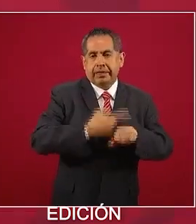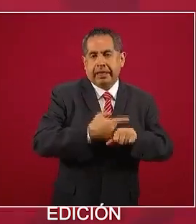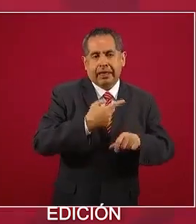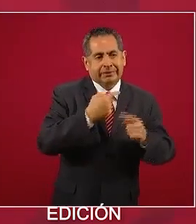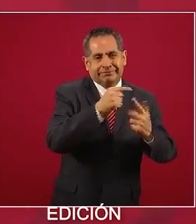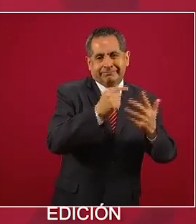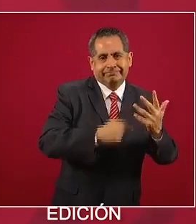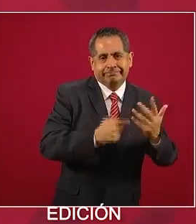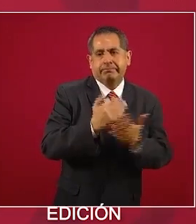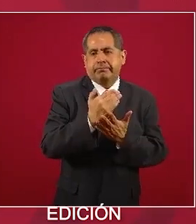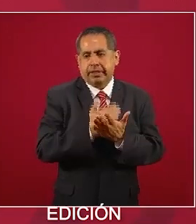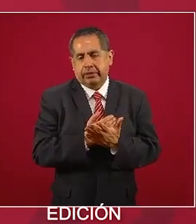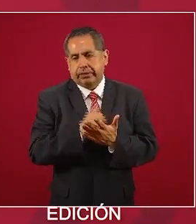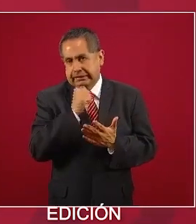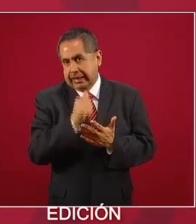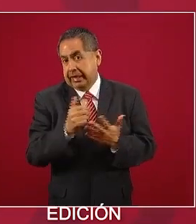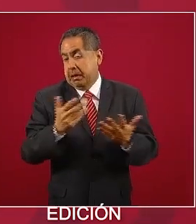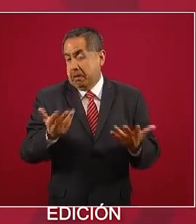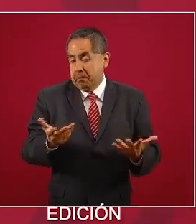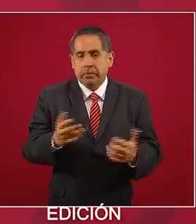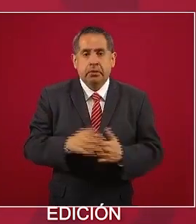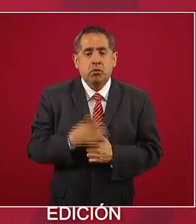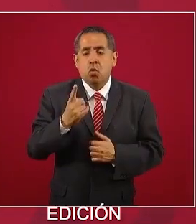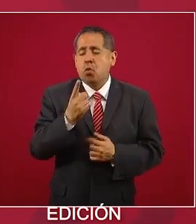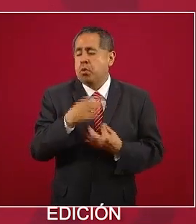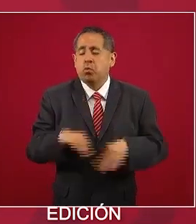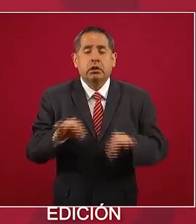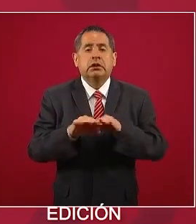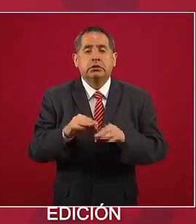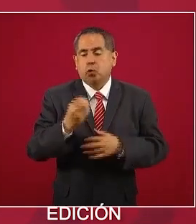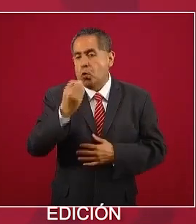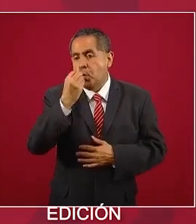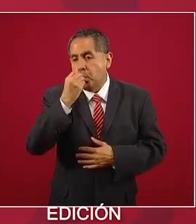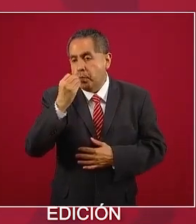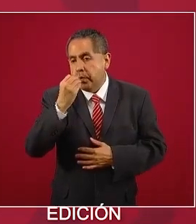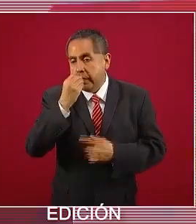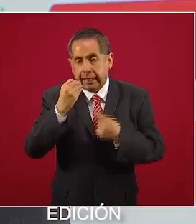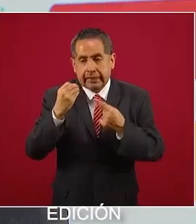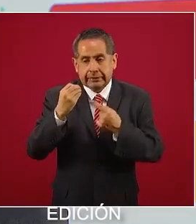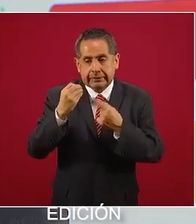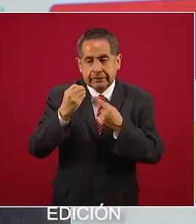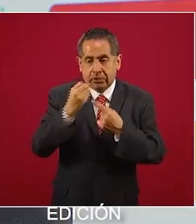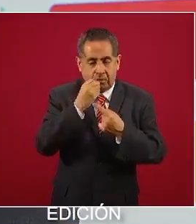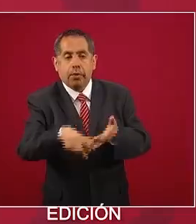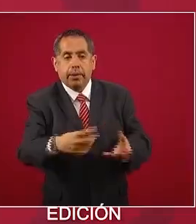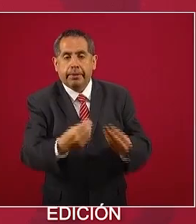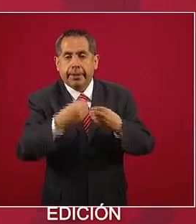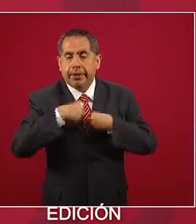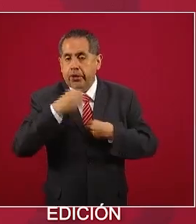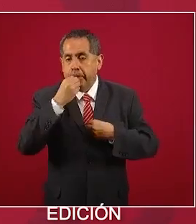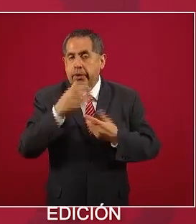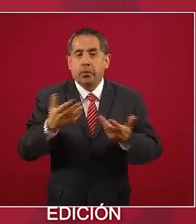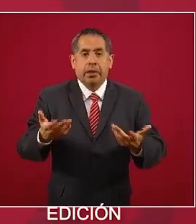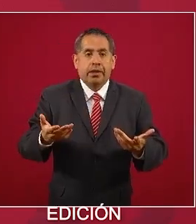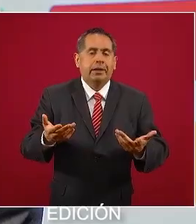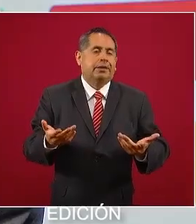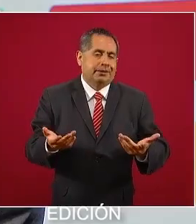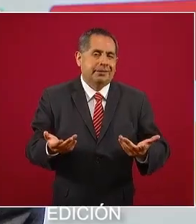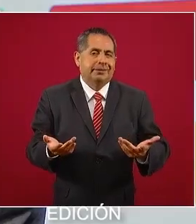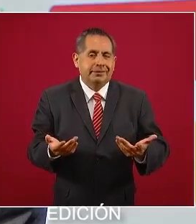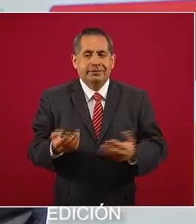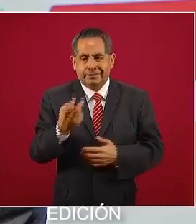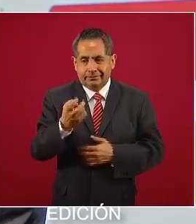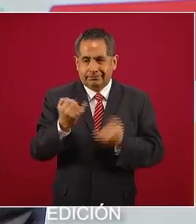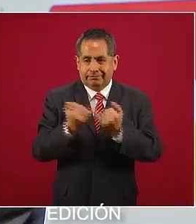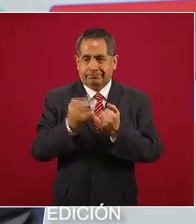Pero no hay duda que el motor fundamental es la alimentación, la alimentación no saludable y es muy claro que en México,